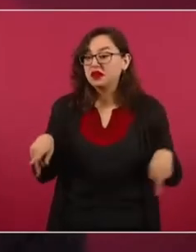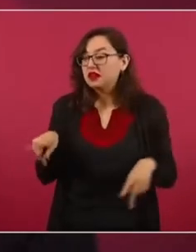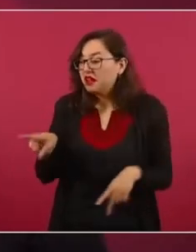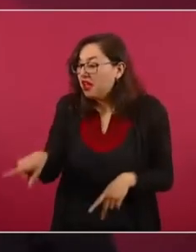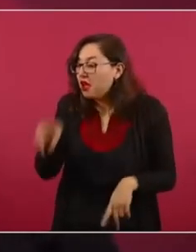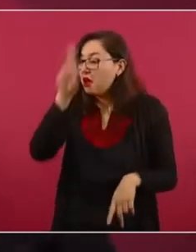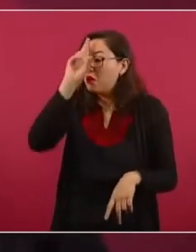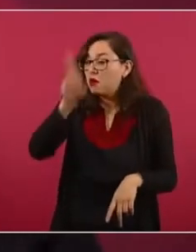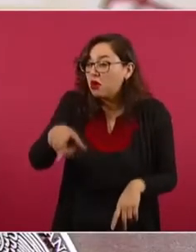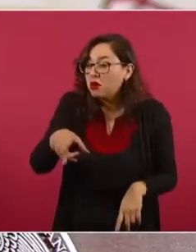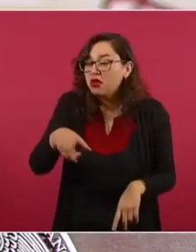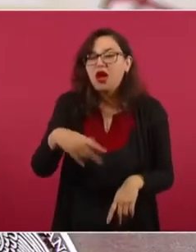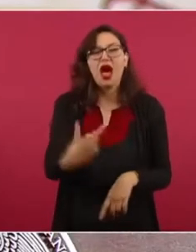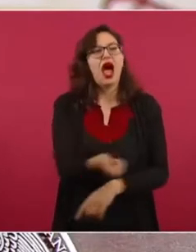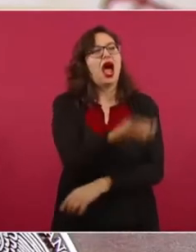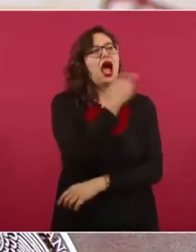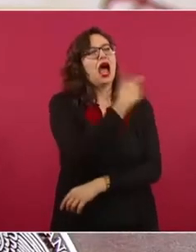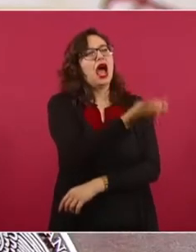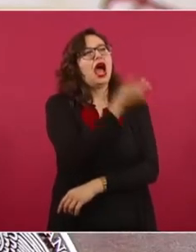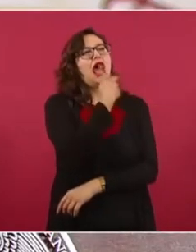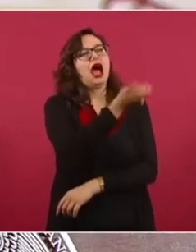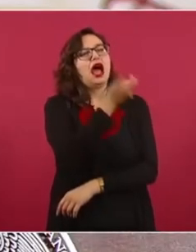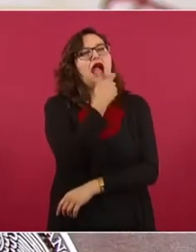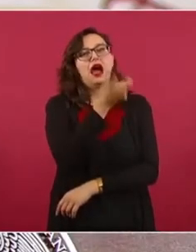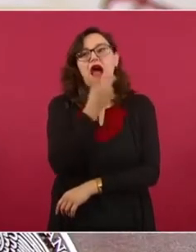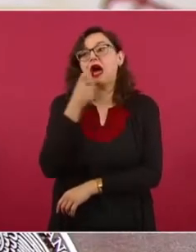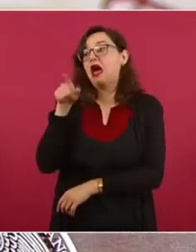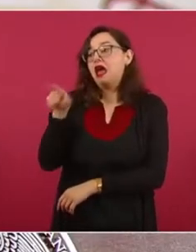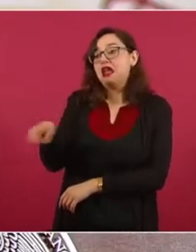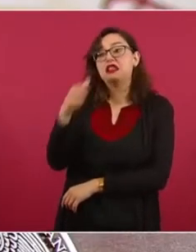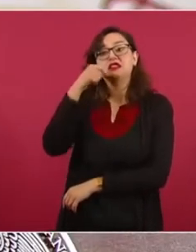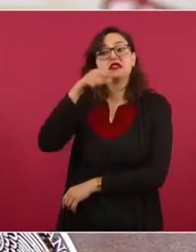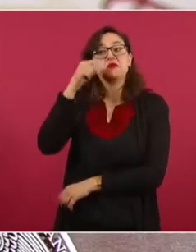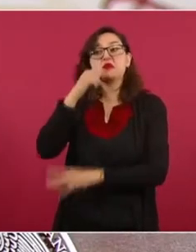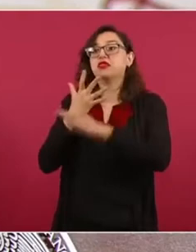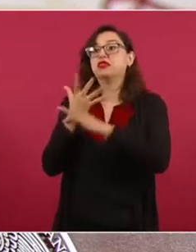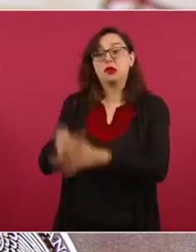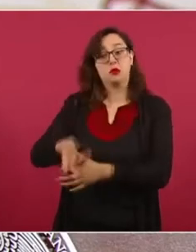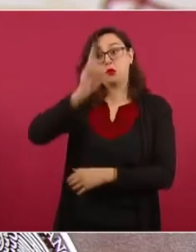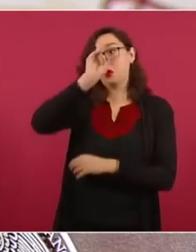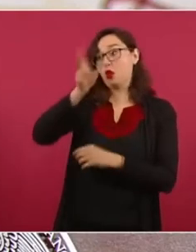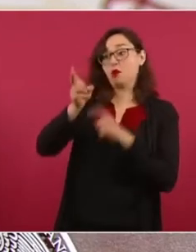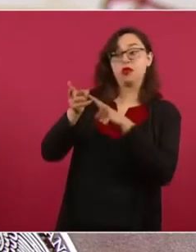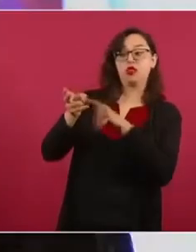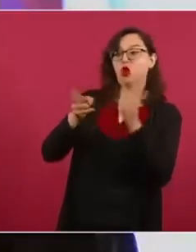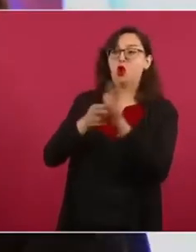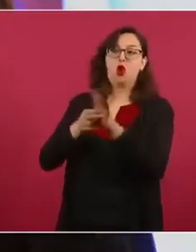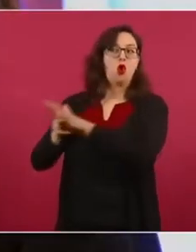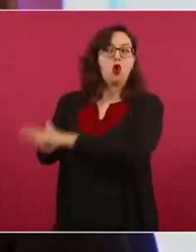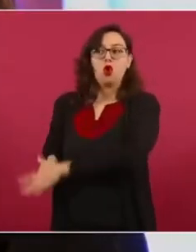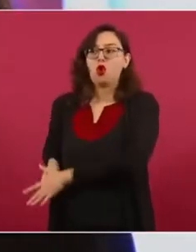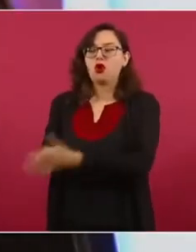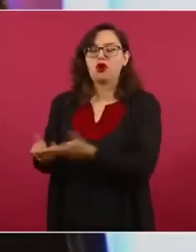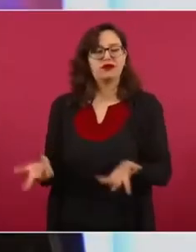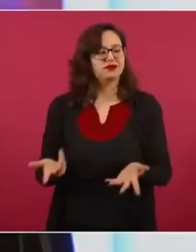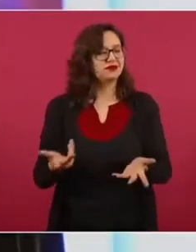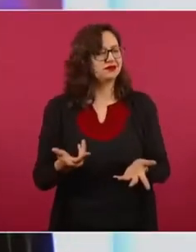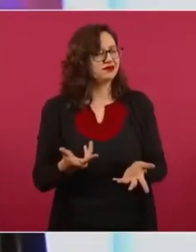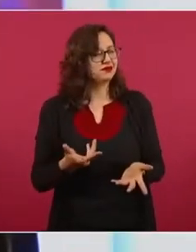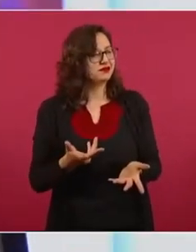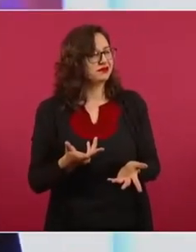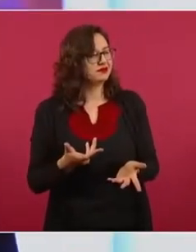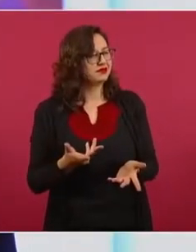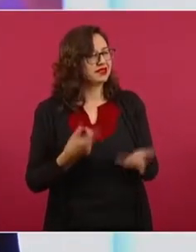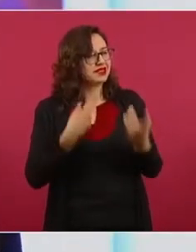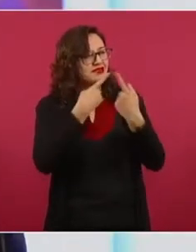prohibido prohibir del presidente para atacar una decisión que protege la salud. Un